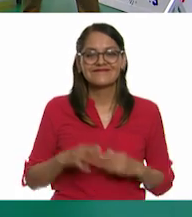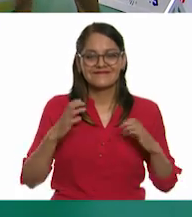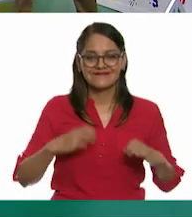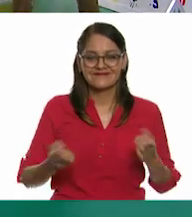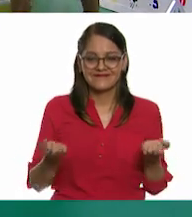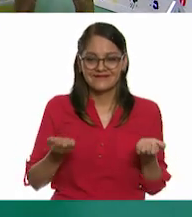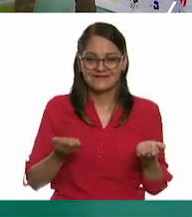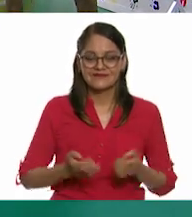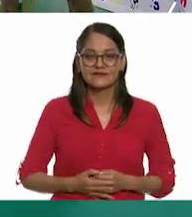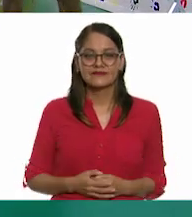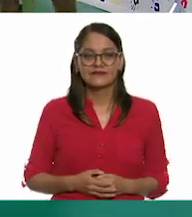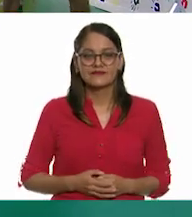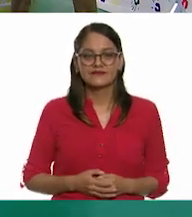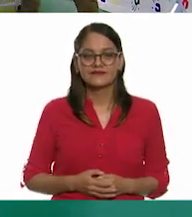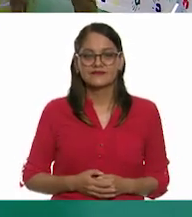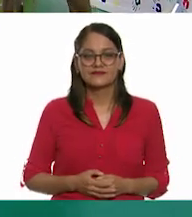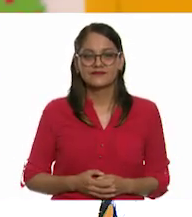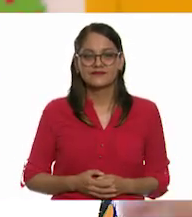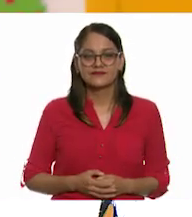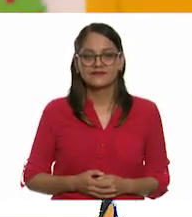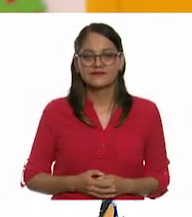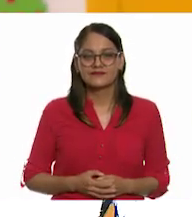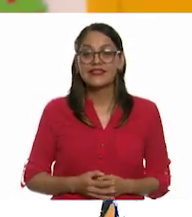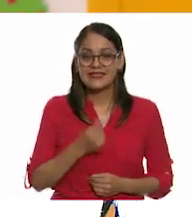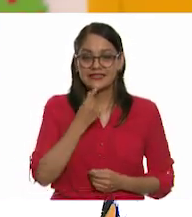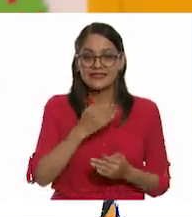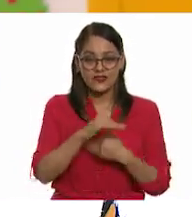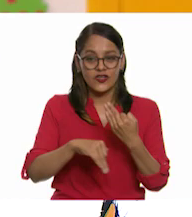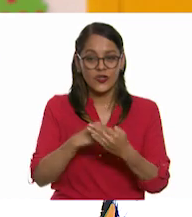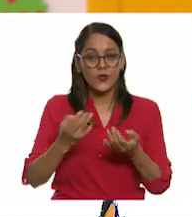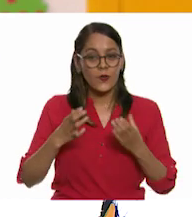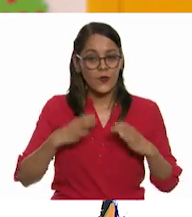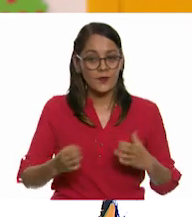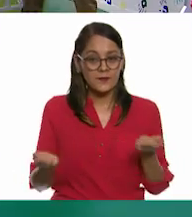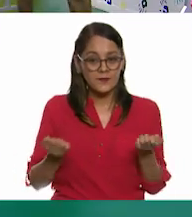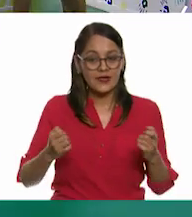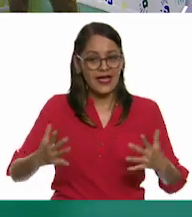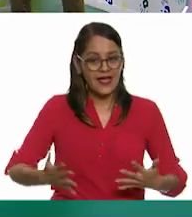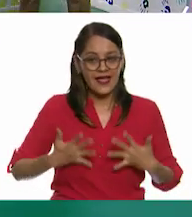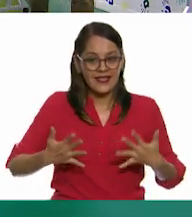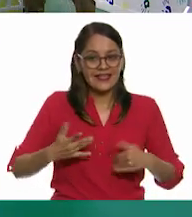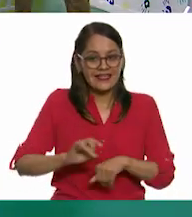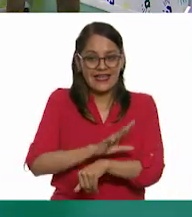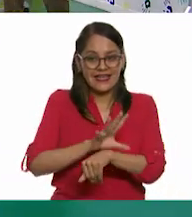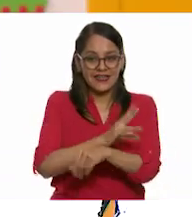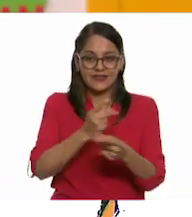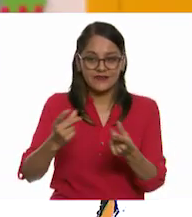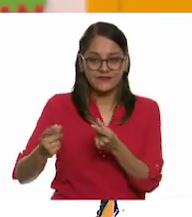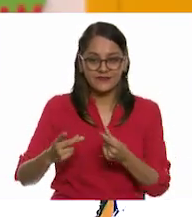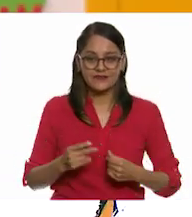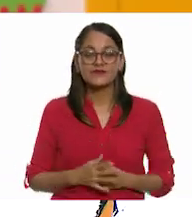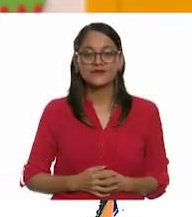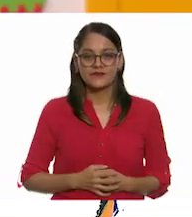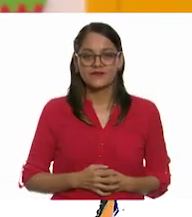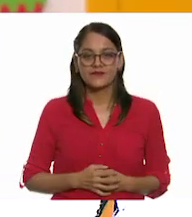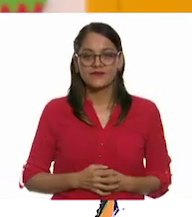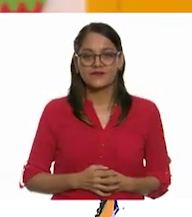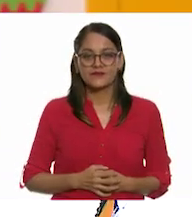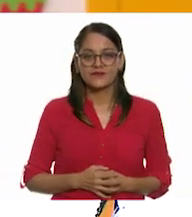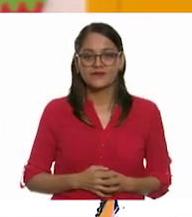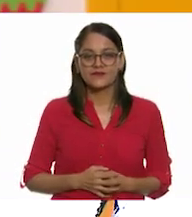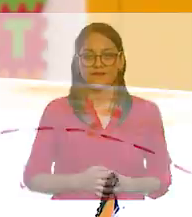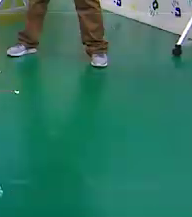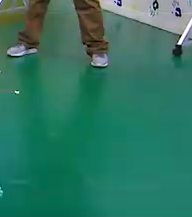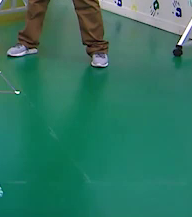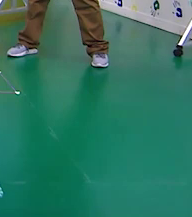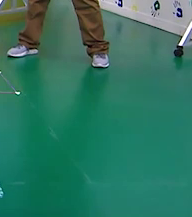¡Movernos! Así que, niñas y niños, muévanse. Hay que poner mucha energía en todos los movimientos. Yo voy a hacer como una...